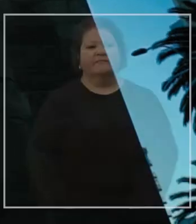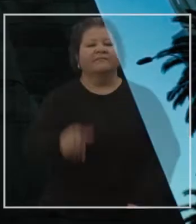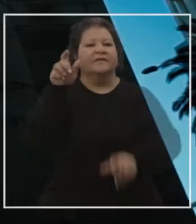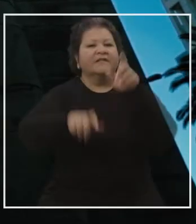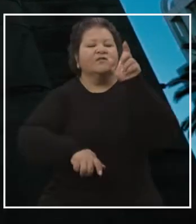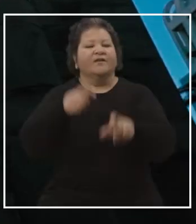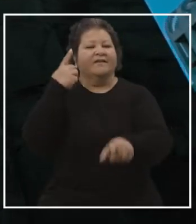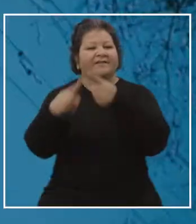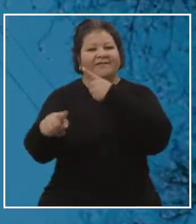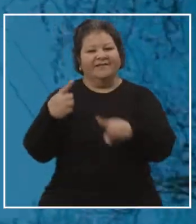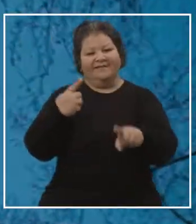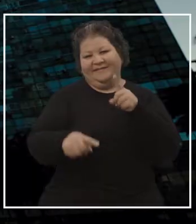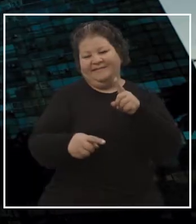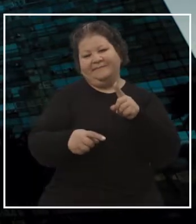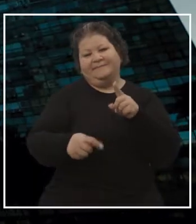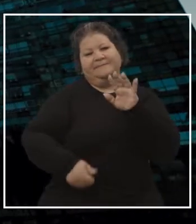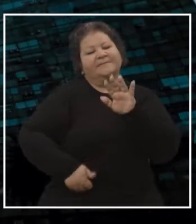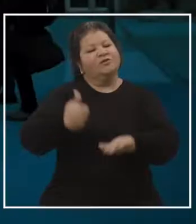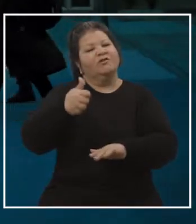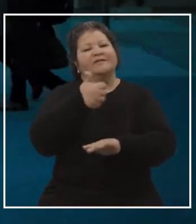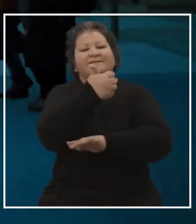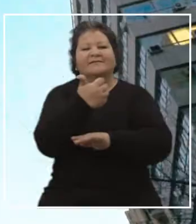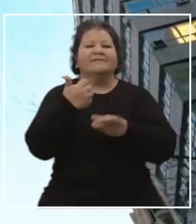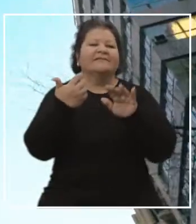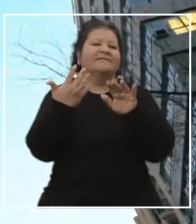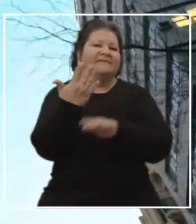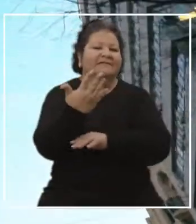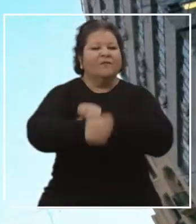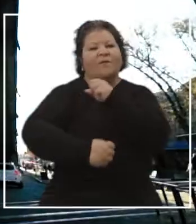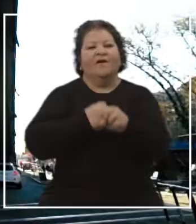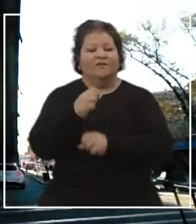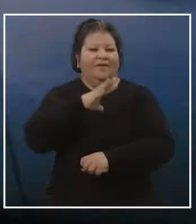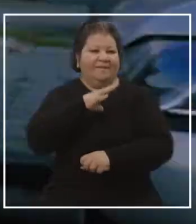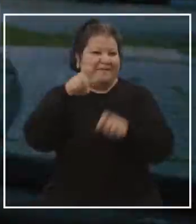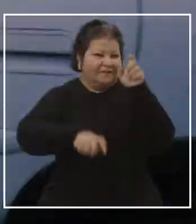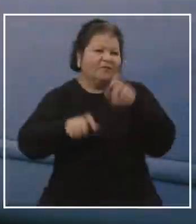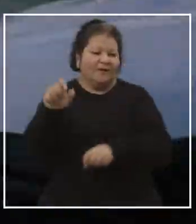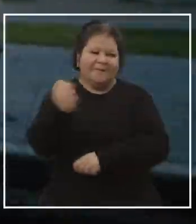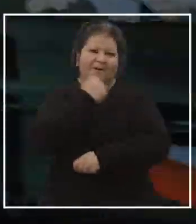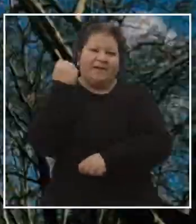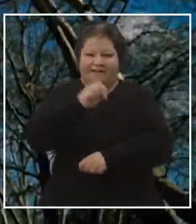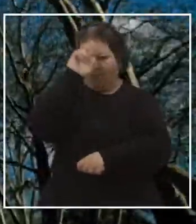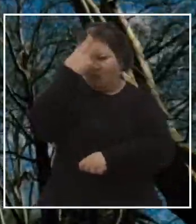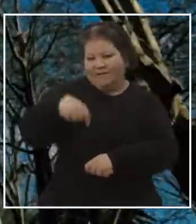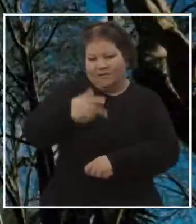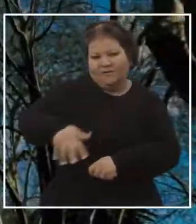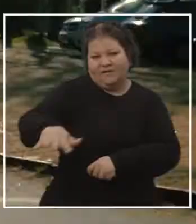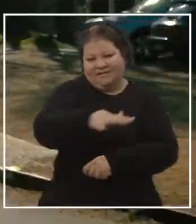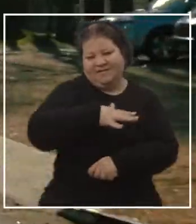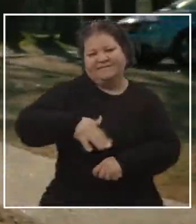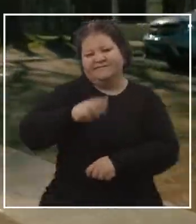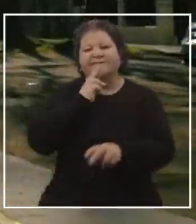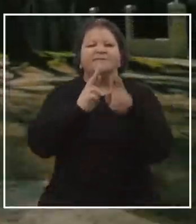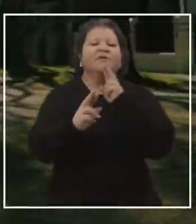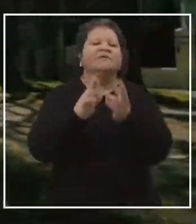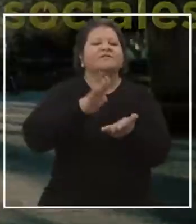Personas diversas mayores de 65 años, entre las que se encuentran figuras destacadas en diferentes ámbitos, responden a una pregunta sobre